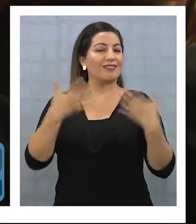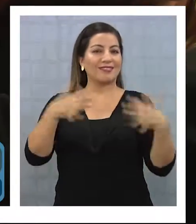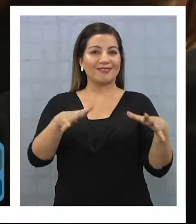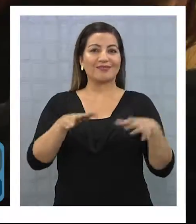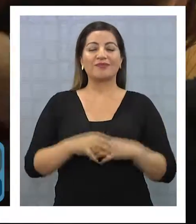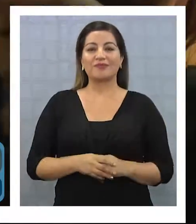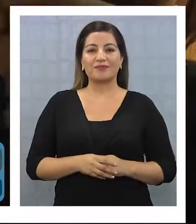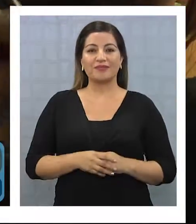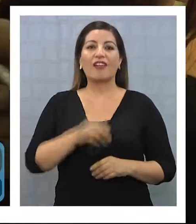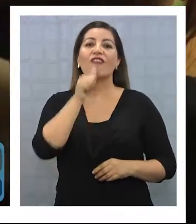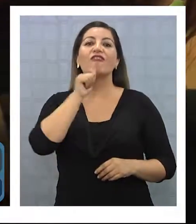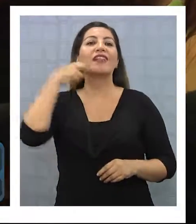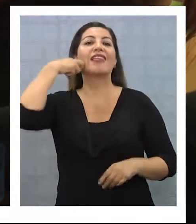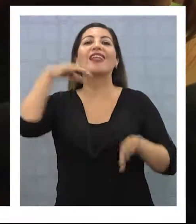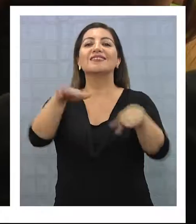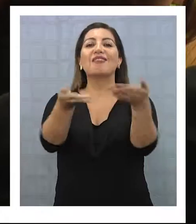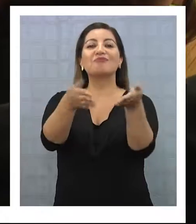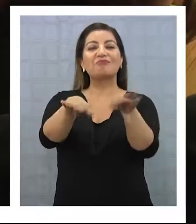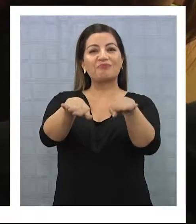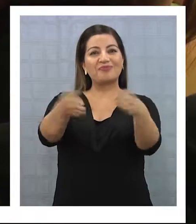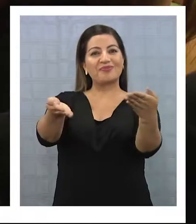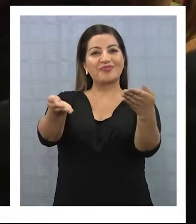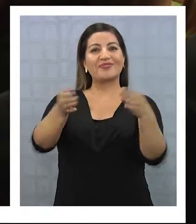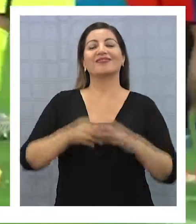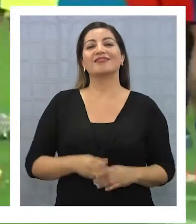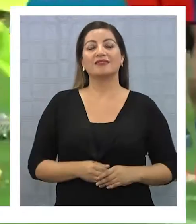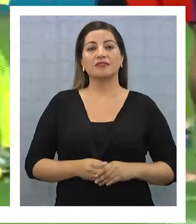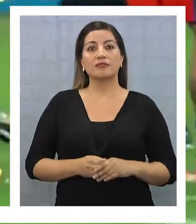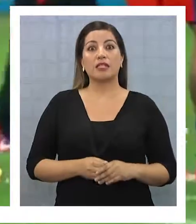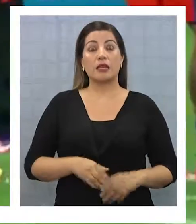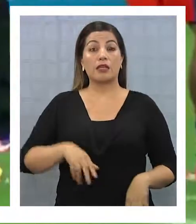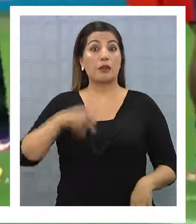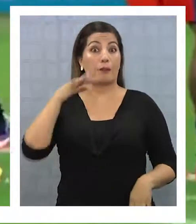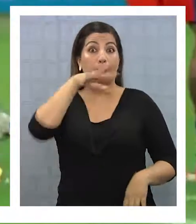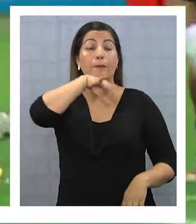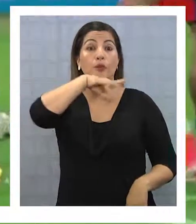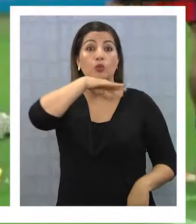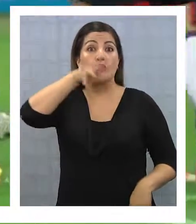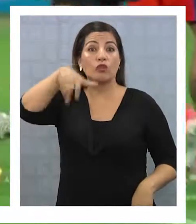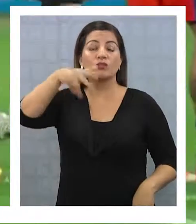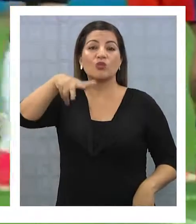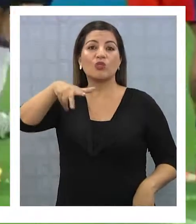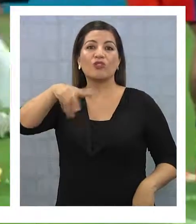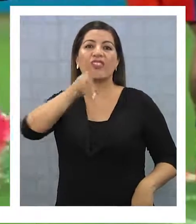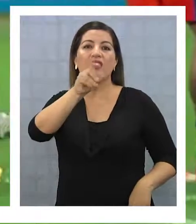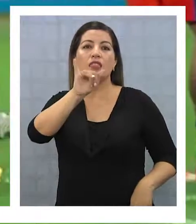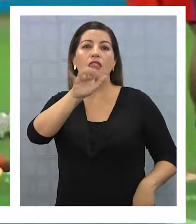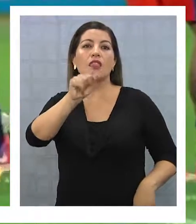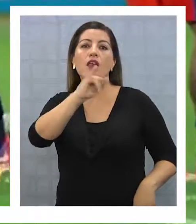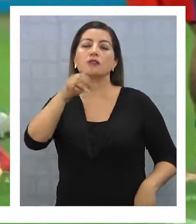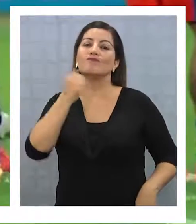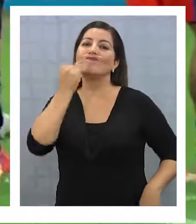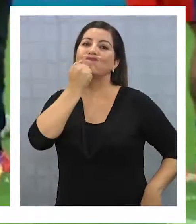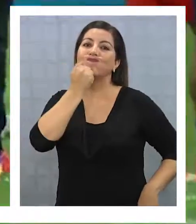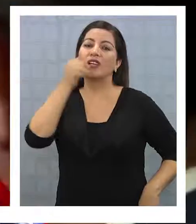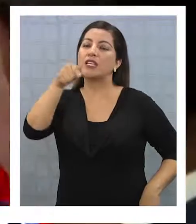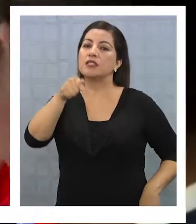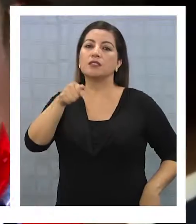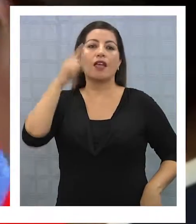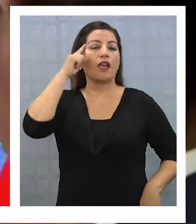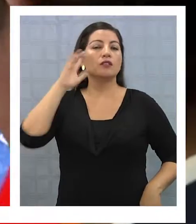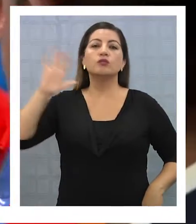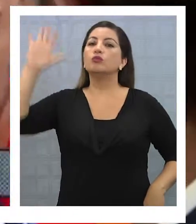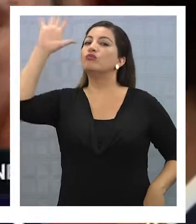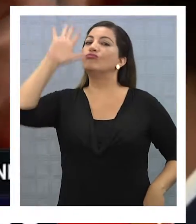Lista. Nos falta el asado. Pero en el minuto 19, un grueso error de Marcelo Díaz sepultó las